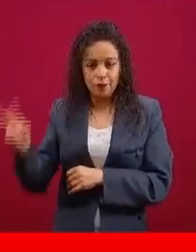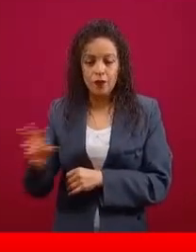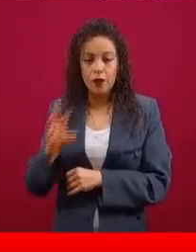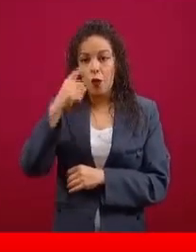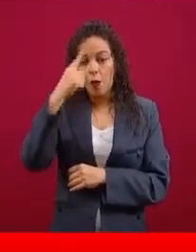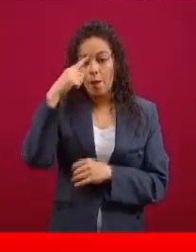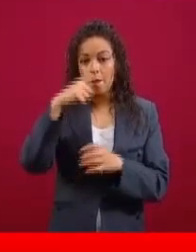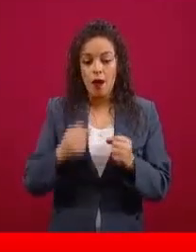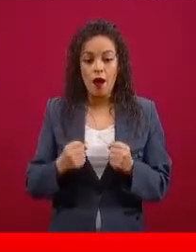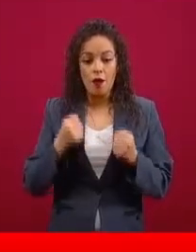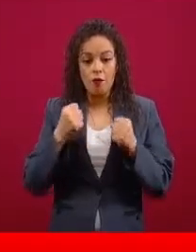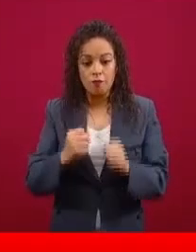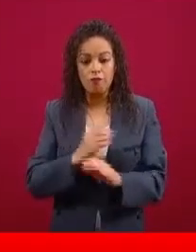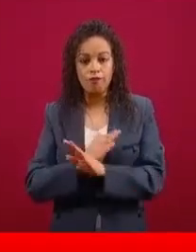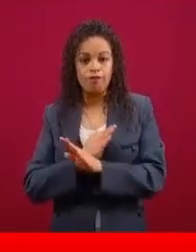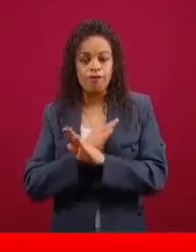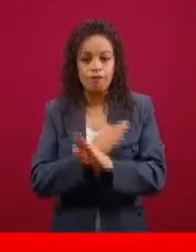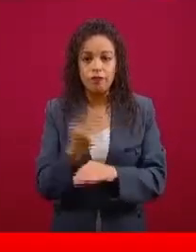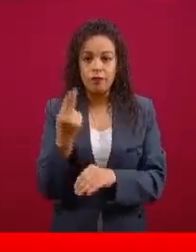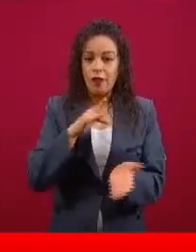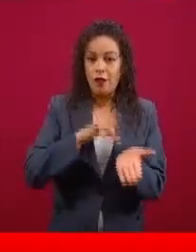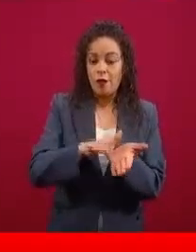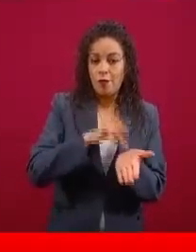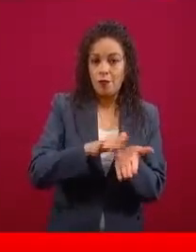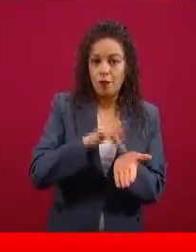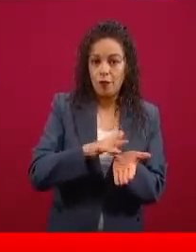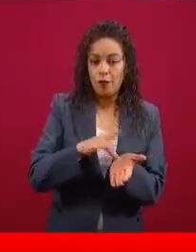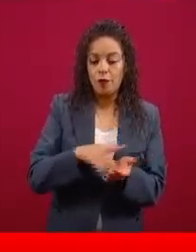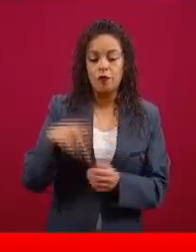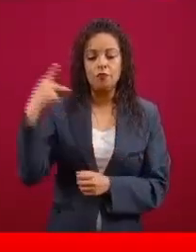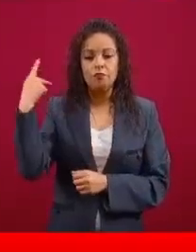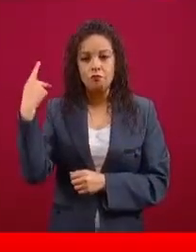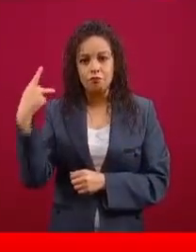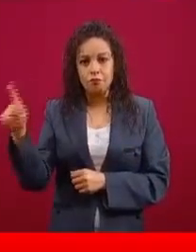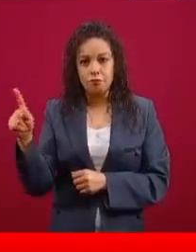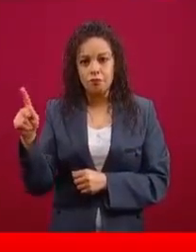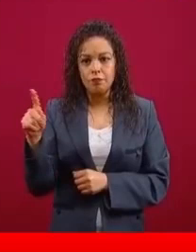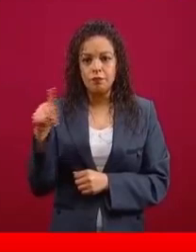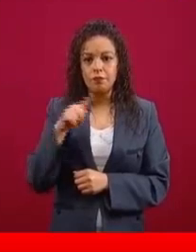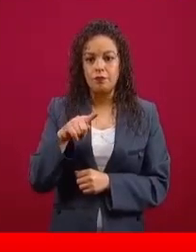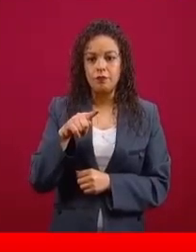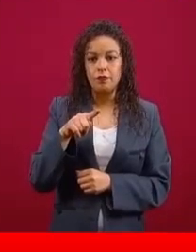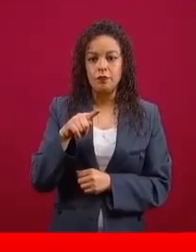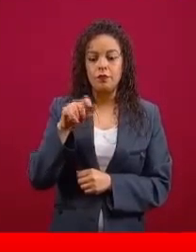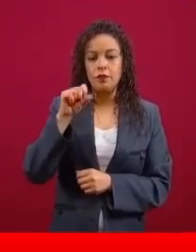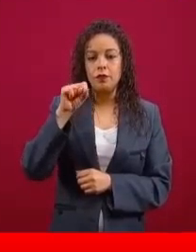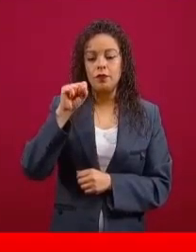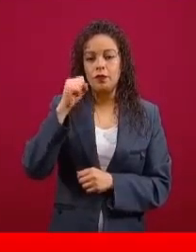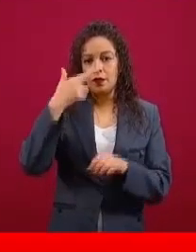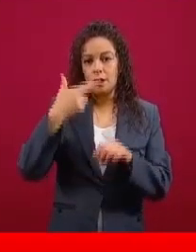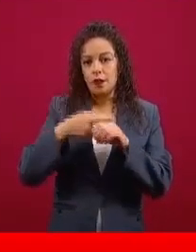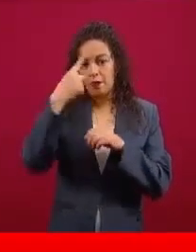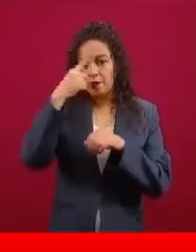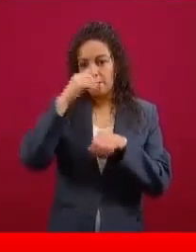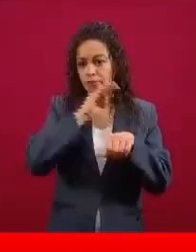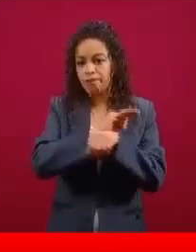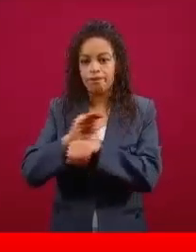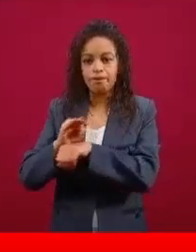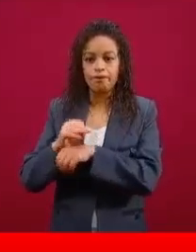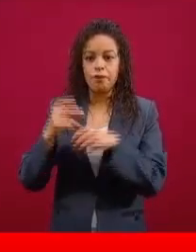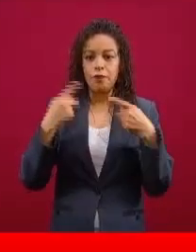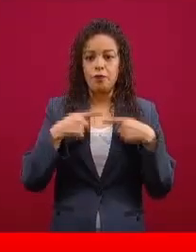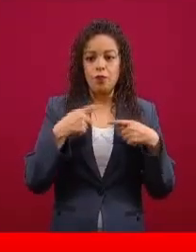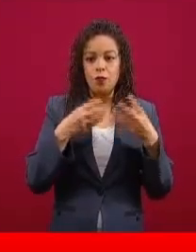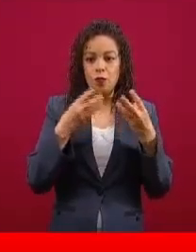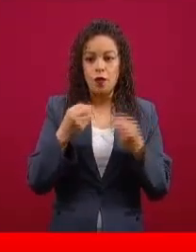misiones. Tenemos por parte de la Secretaría de la Defensa 22 mil 335 hombres, por parte de